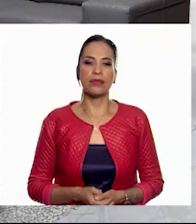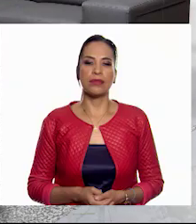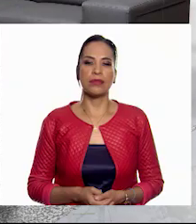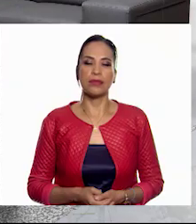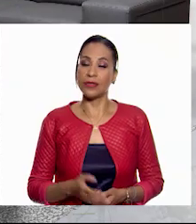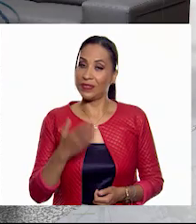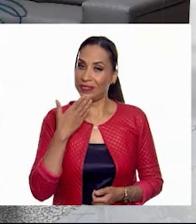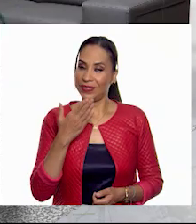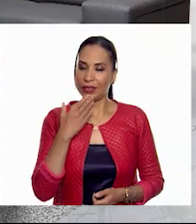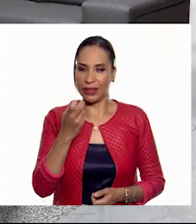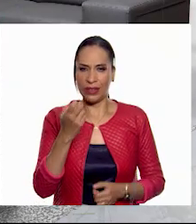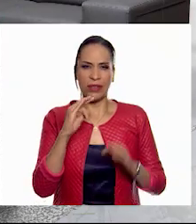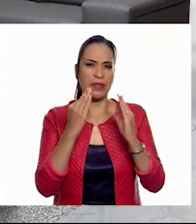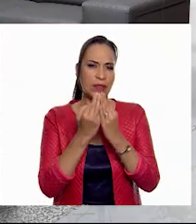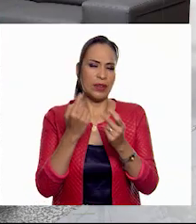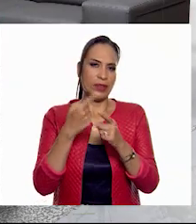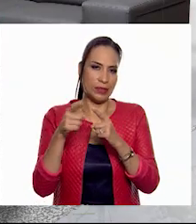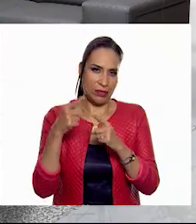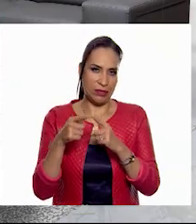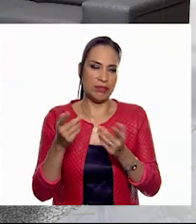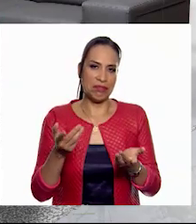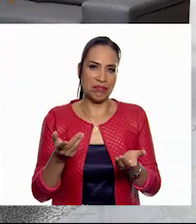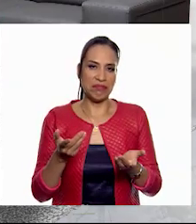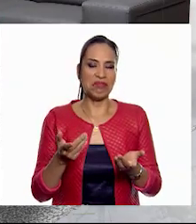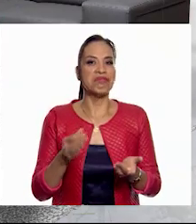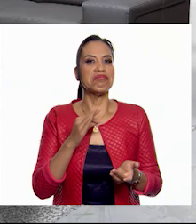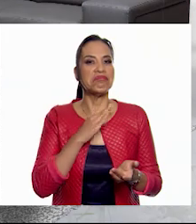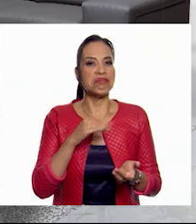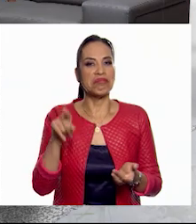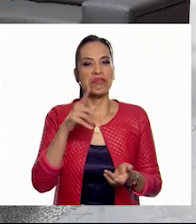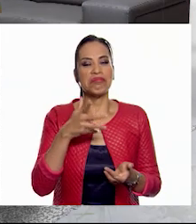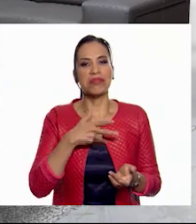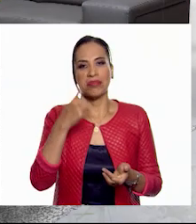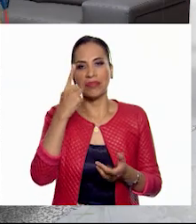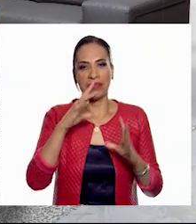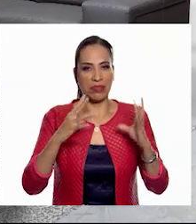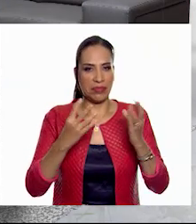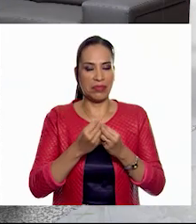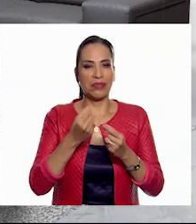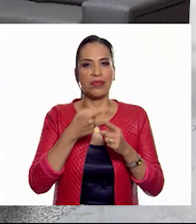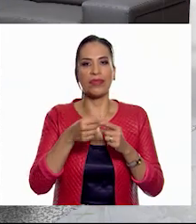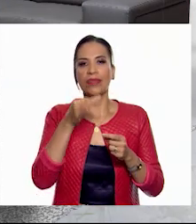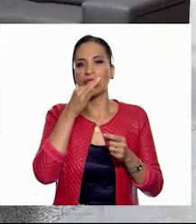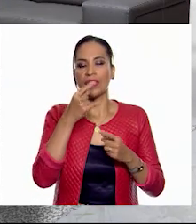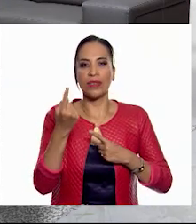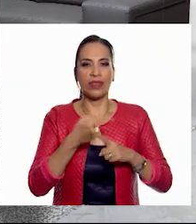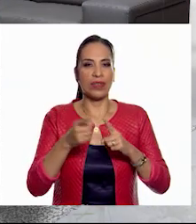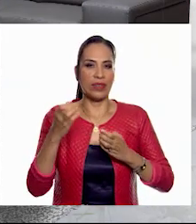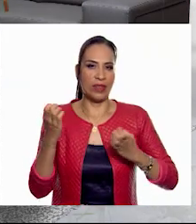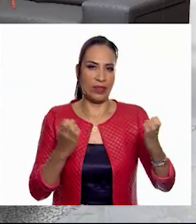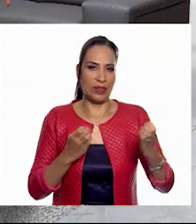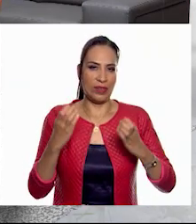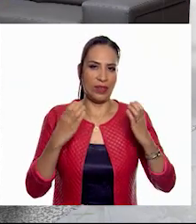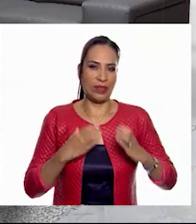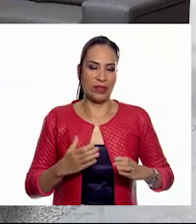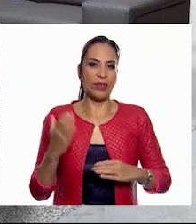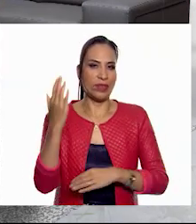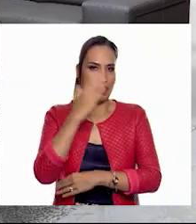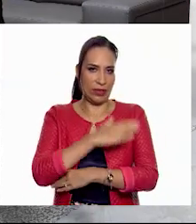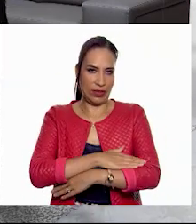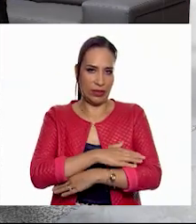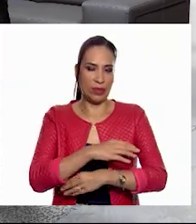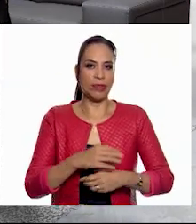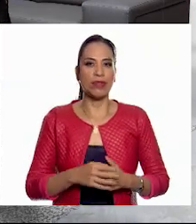bien! Esta es una de las muchas alternativas de las que disponemos para sumar minutos de actividad física durante el día.